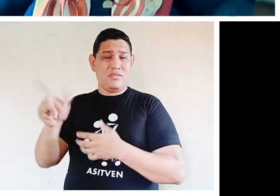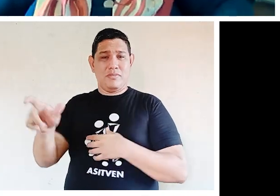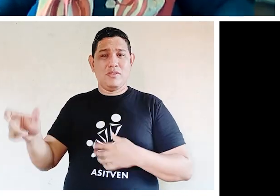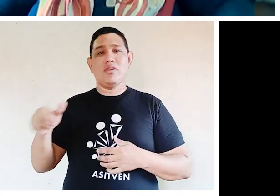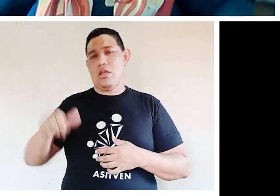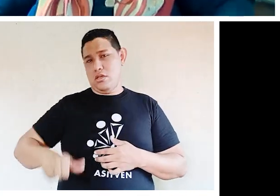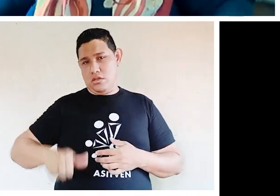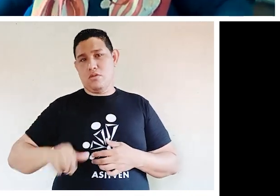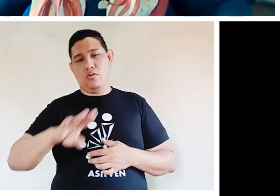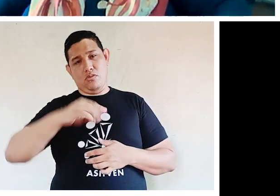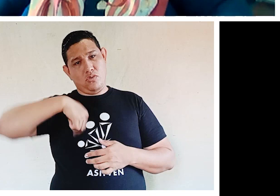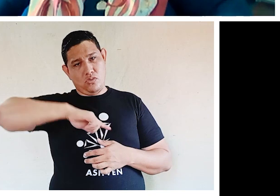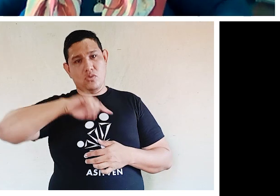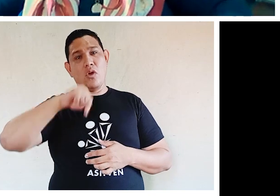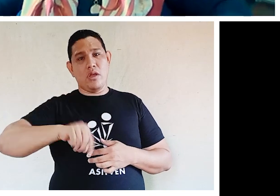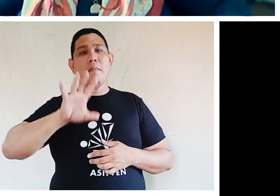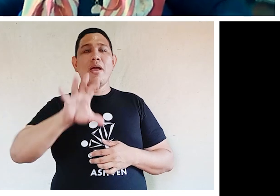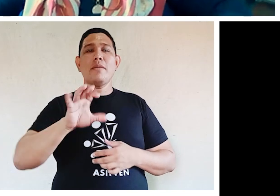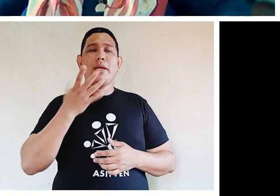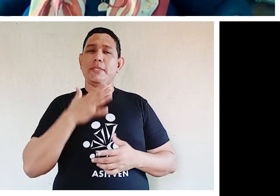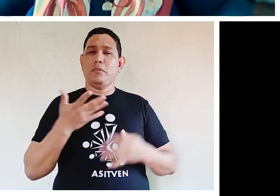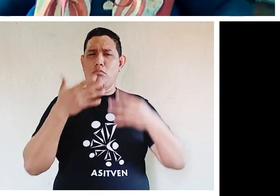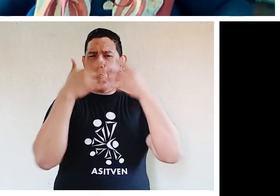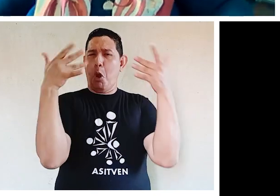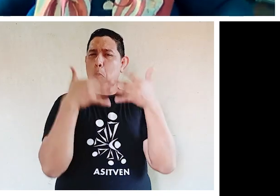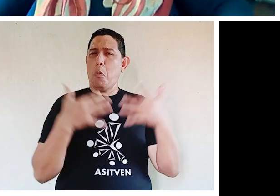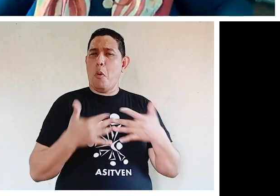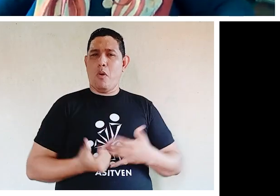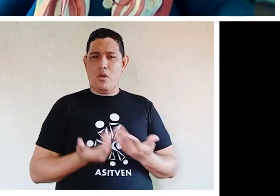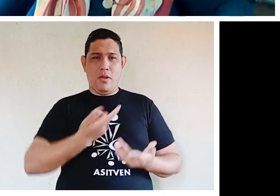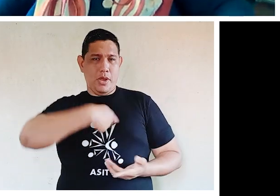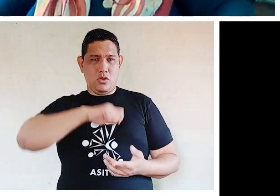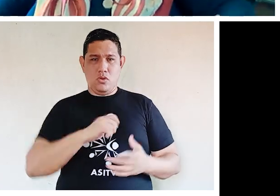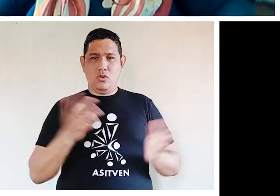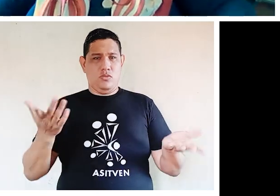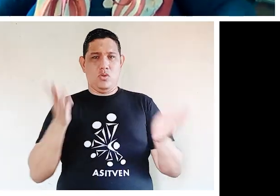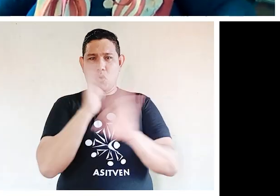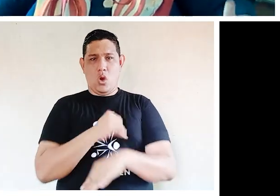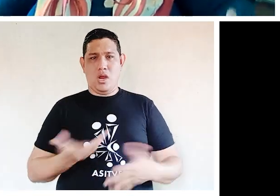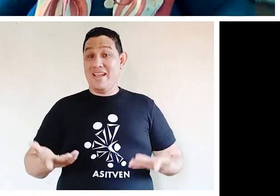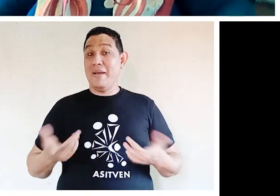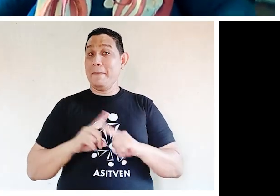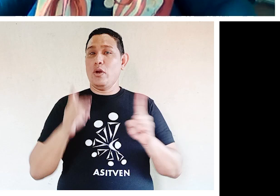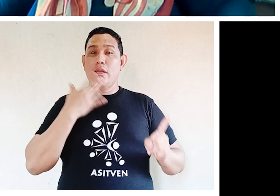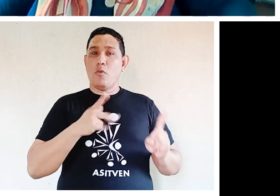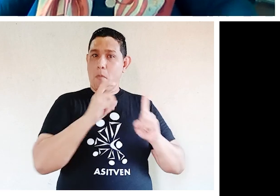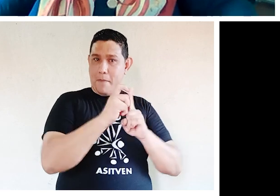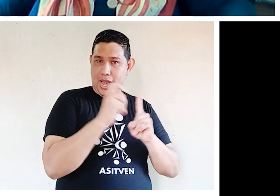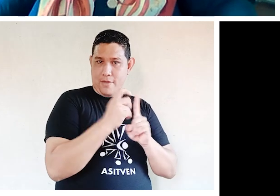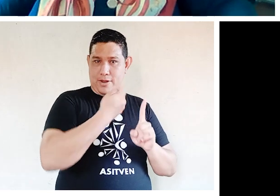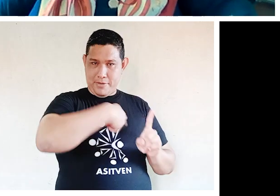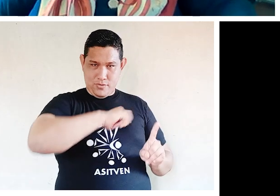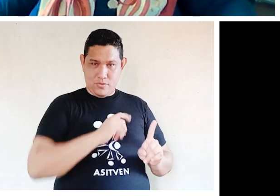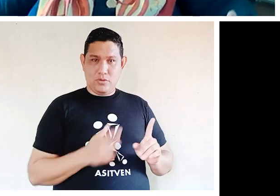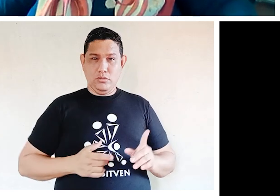el nuestro, no tienen un léxico muy amplio, de manera tal que si se emplean palabras de